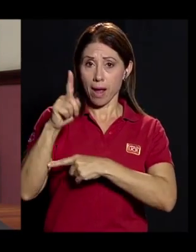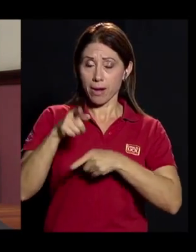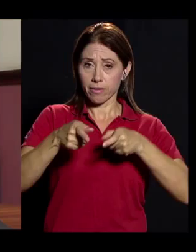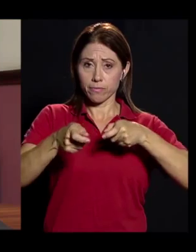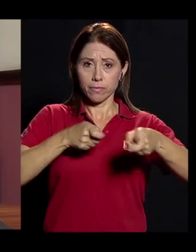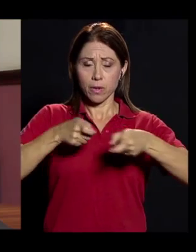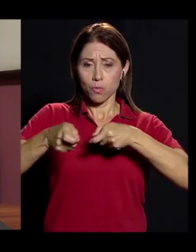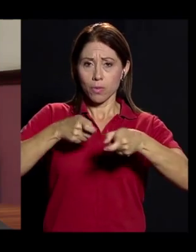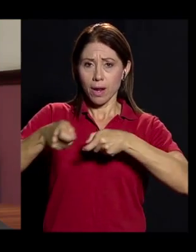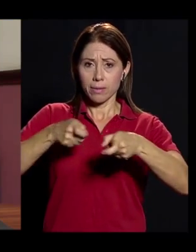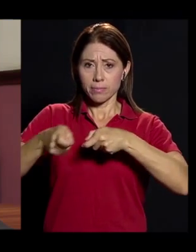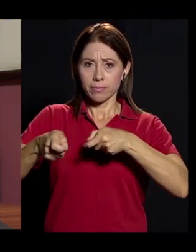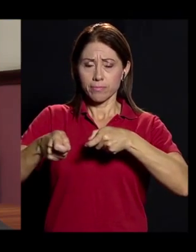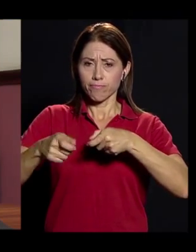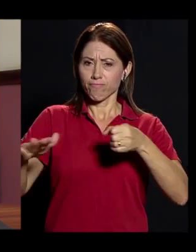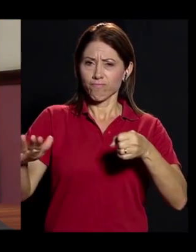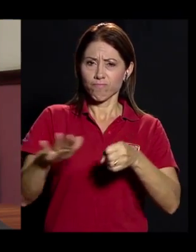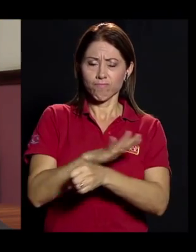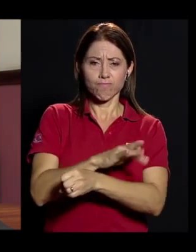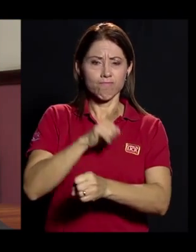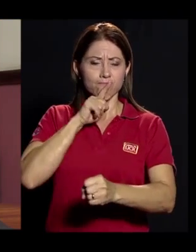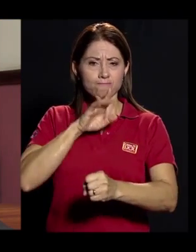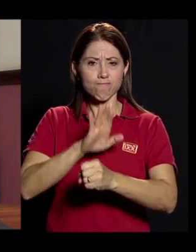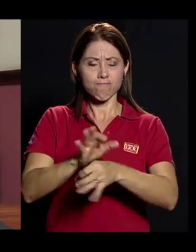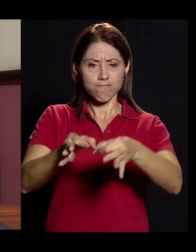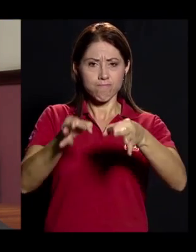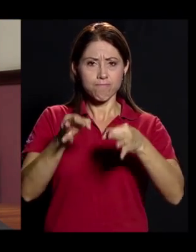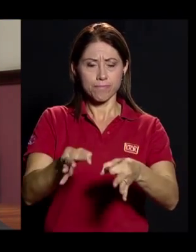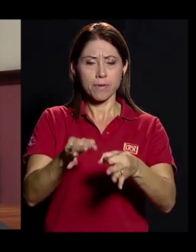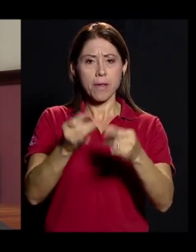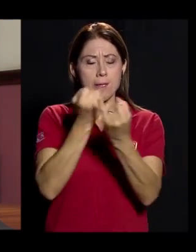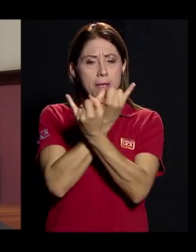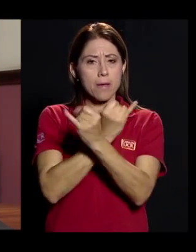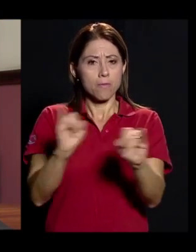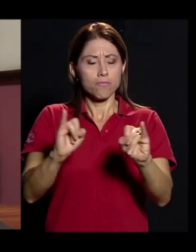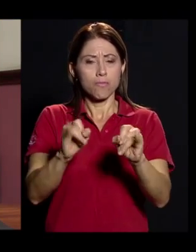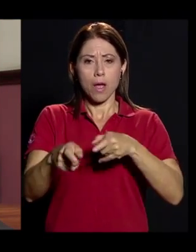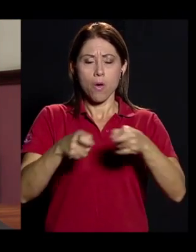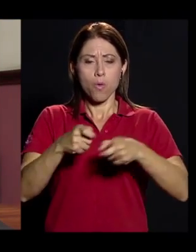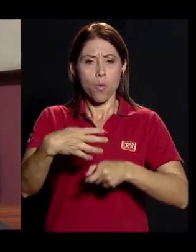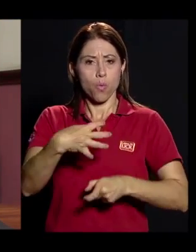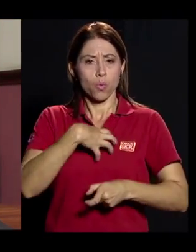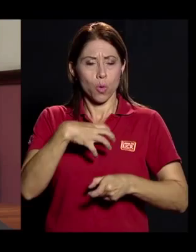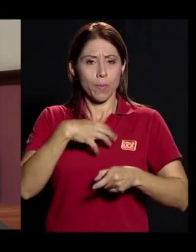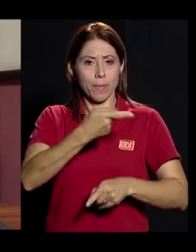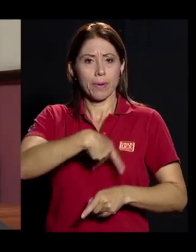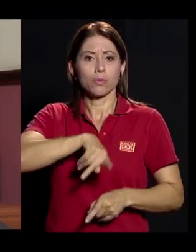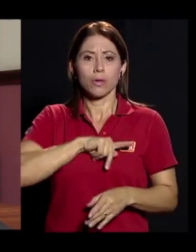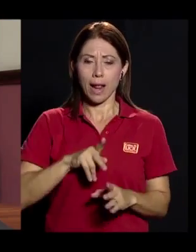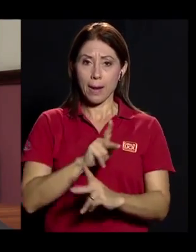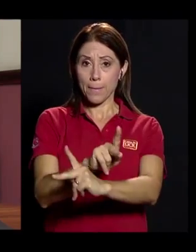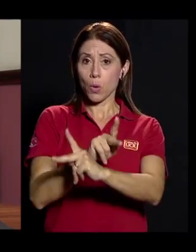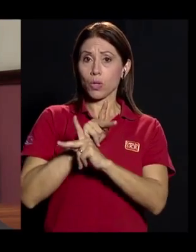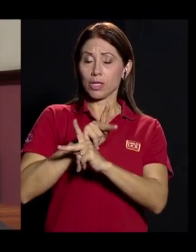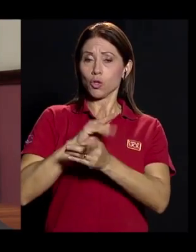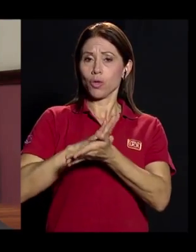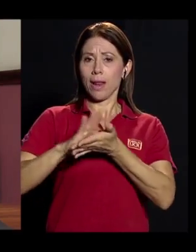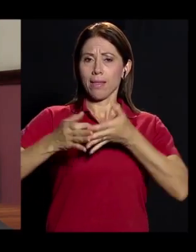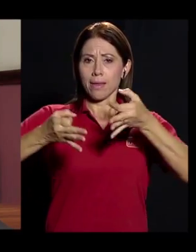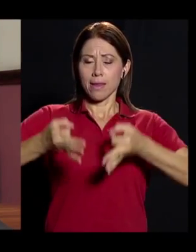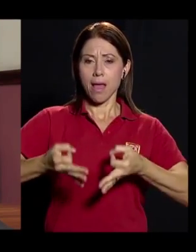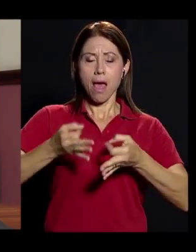regular la garantía plena del reconocimiento a la autonomía personal, a la protección de la dignidad,